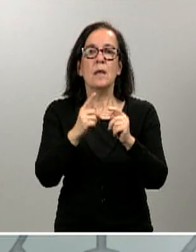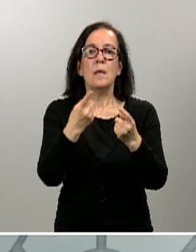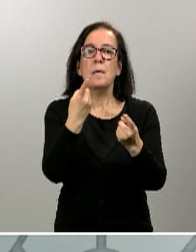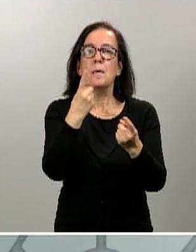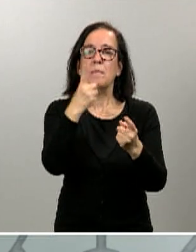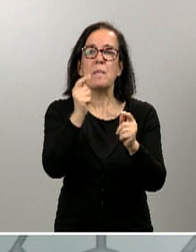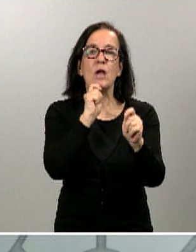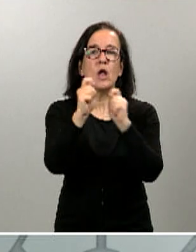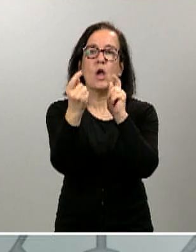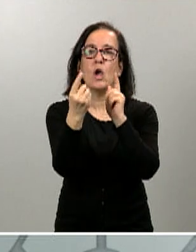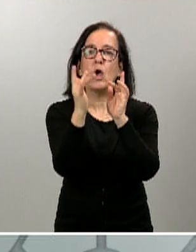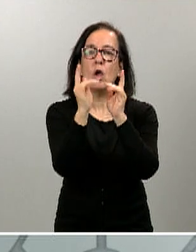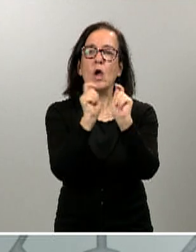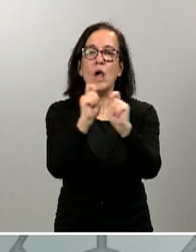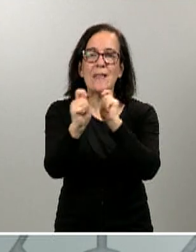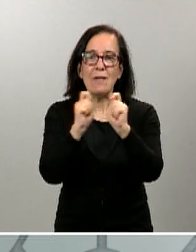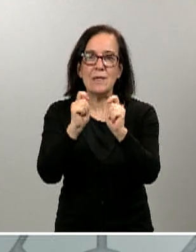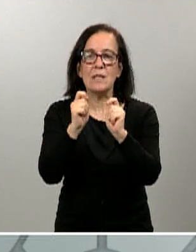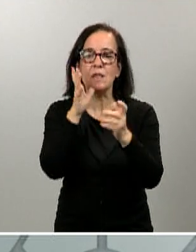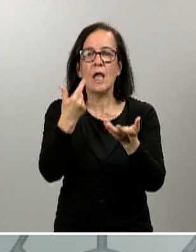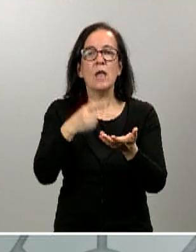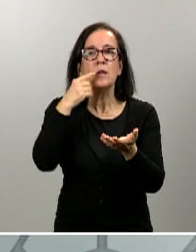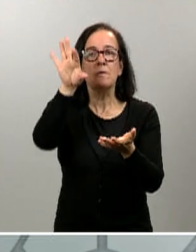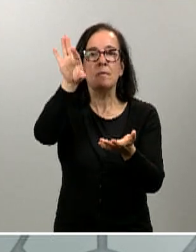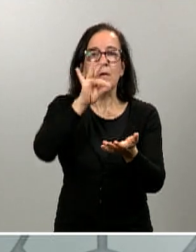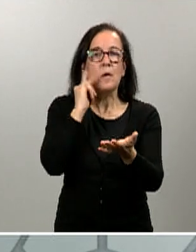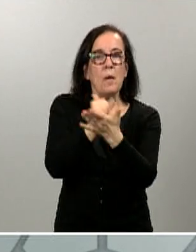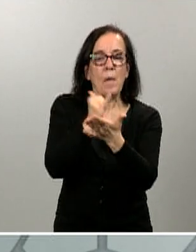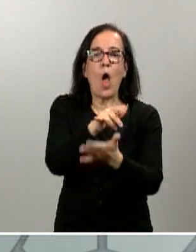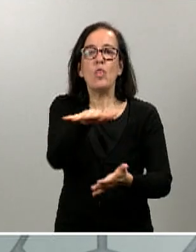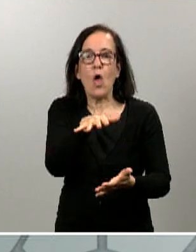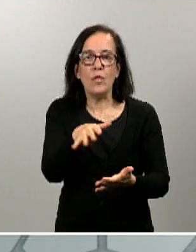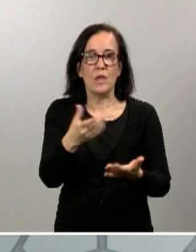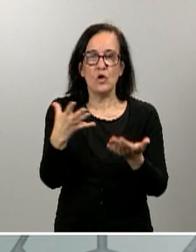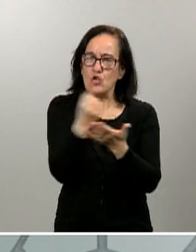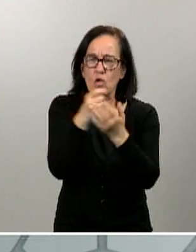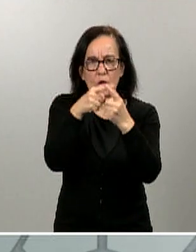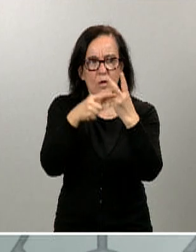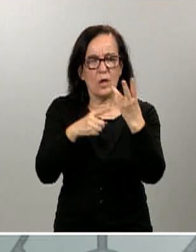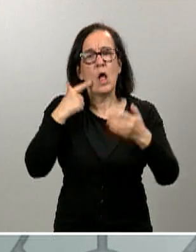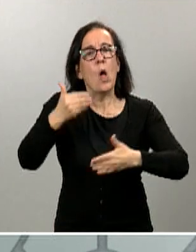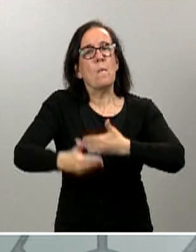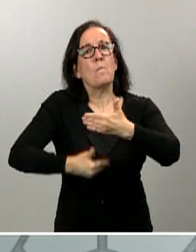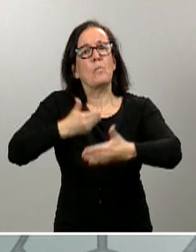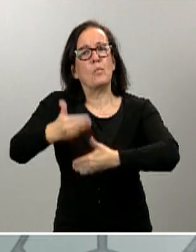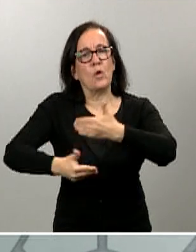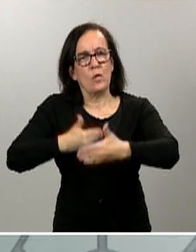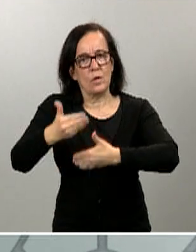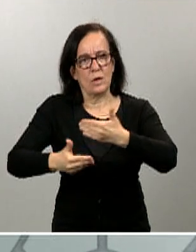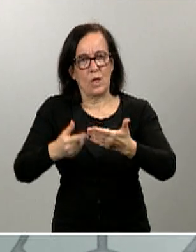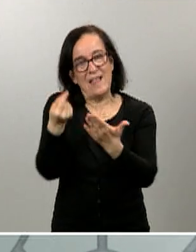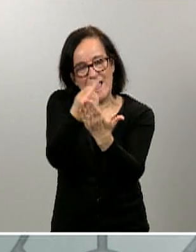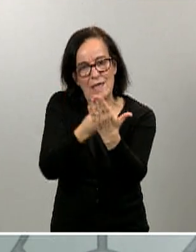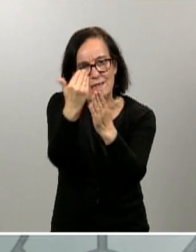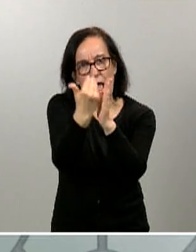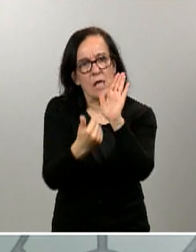asegurarte de cuando vas a tomar la muestra, dónde la vas a tomar. Todo eso está en el diseño del